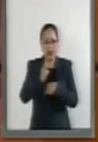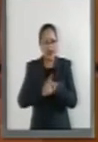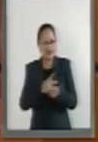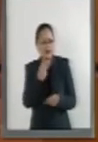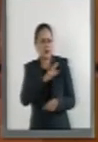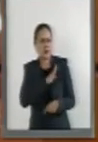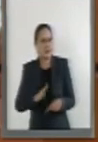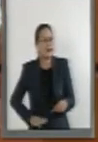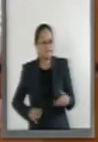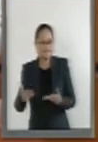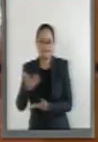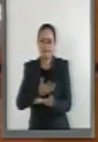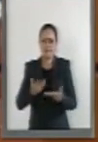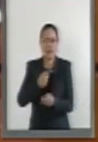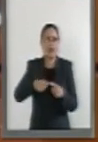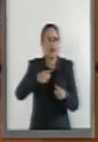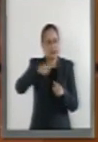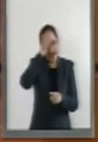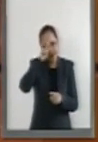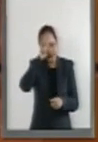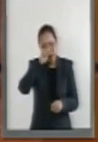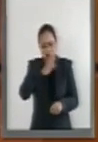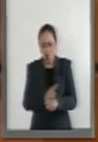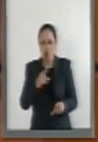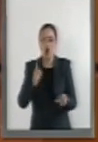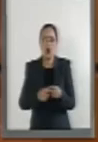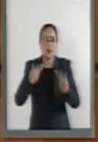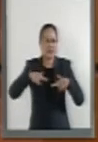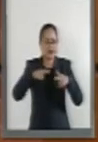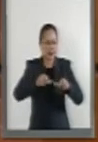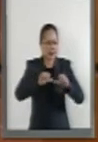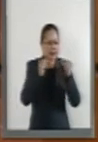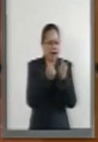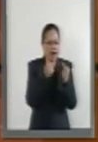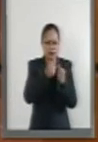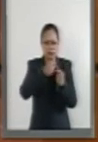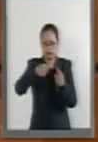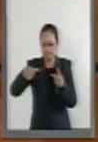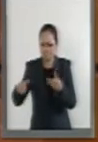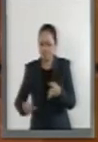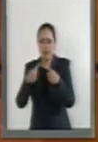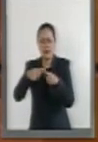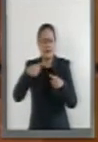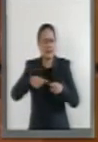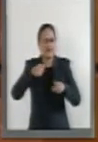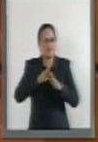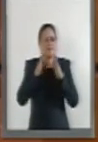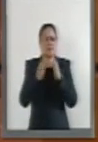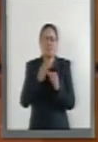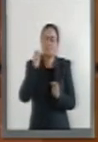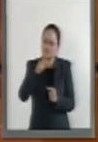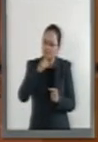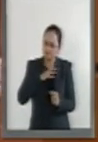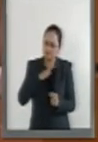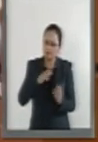así como asesores, representantes de la sociedad civil, organizaciones intergubernamentales y